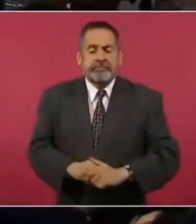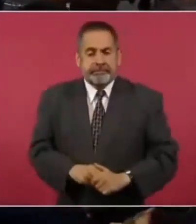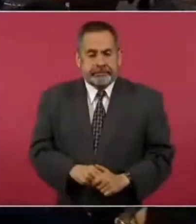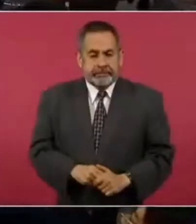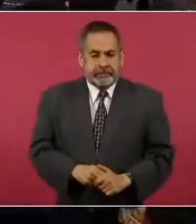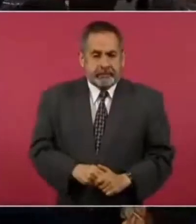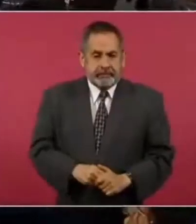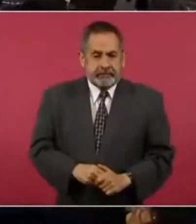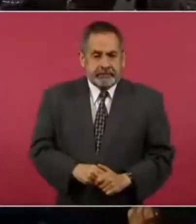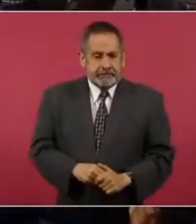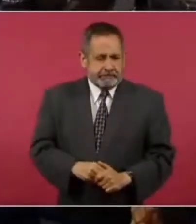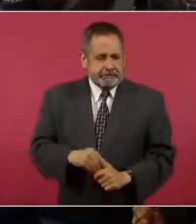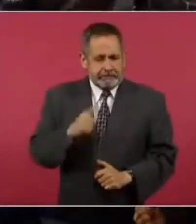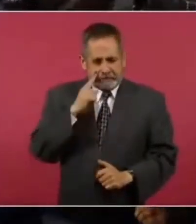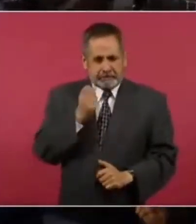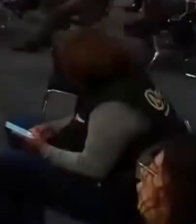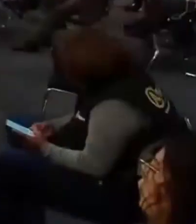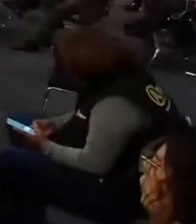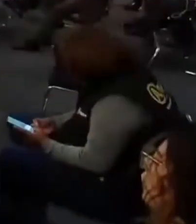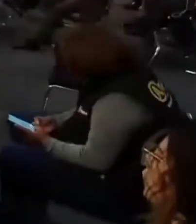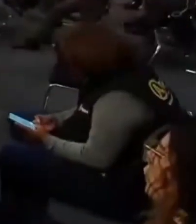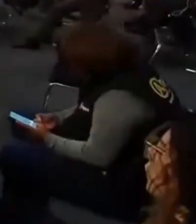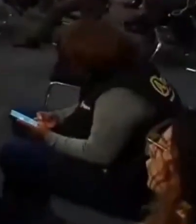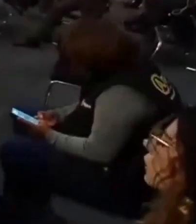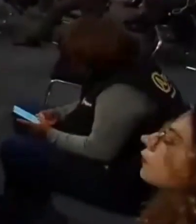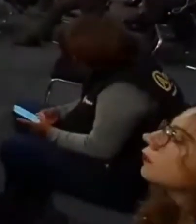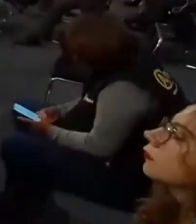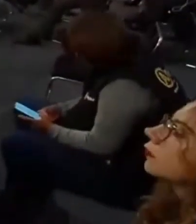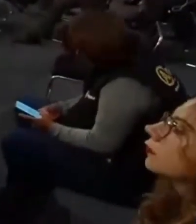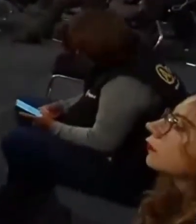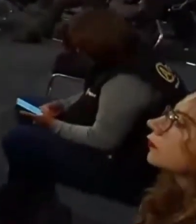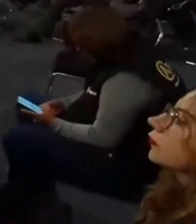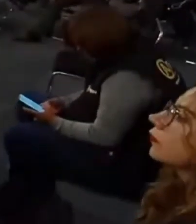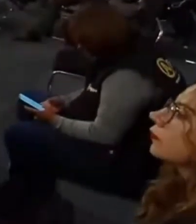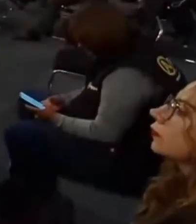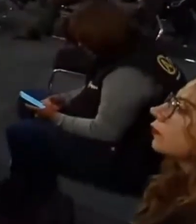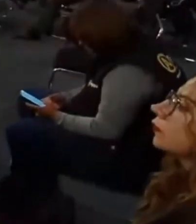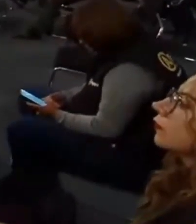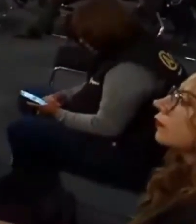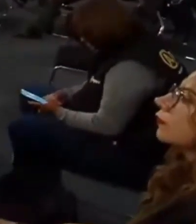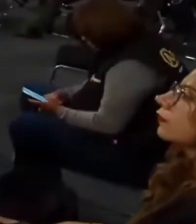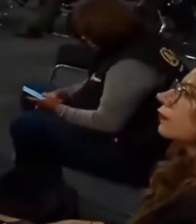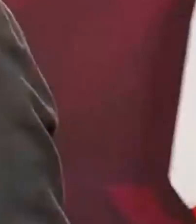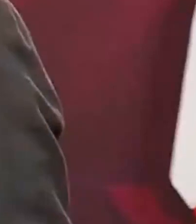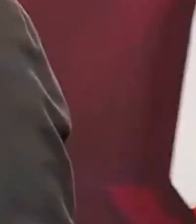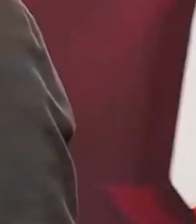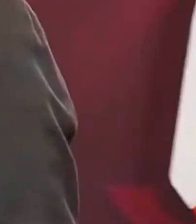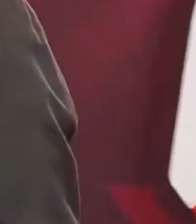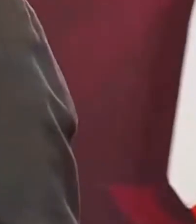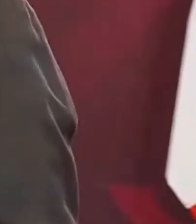y en el caso del Poder Judicial lo mismo